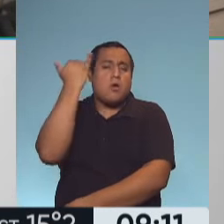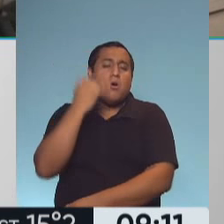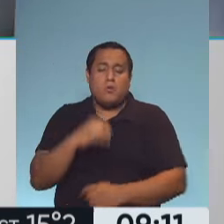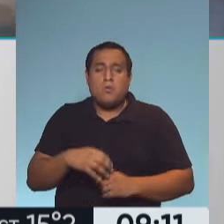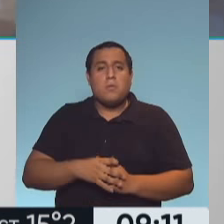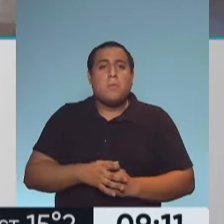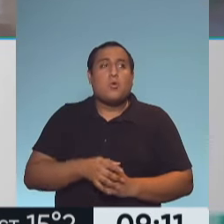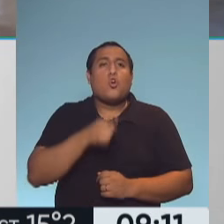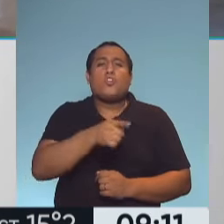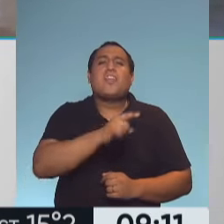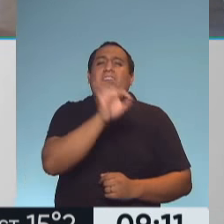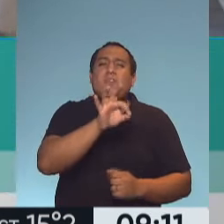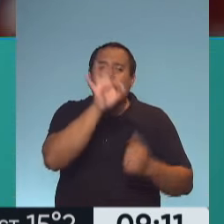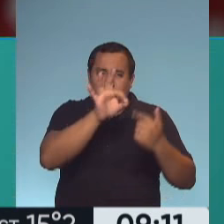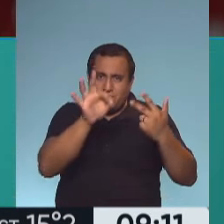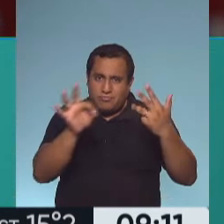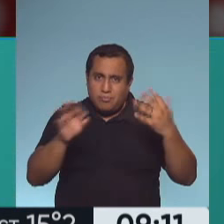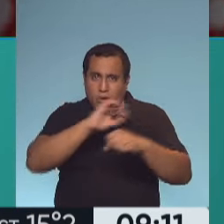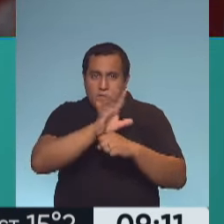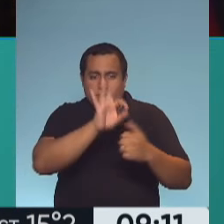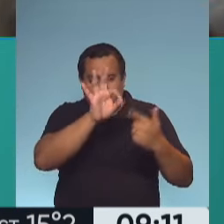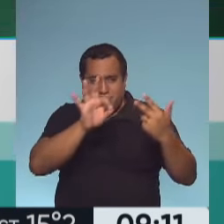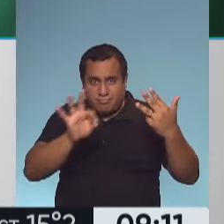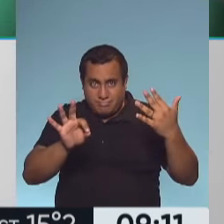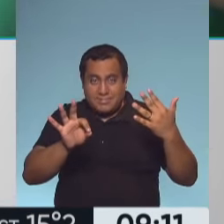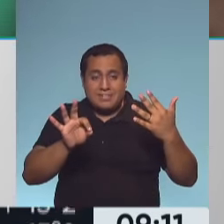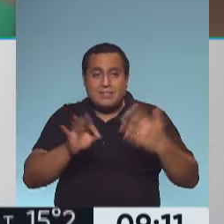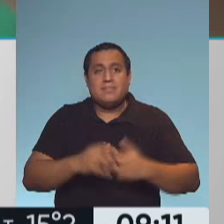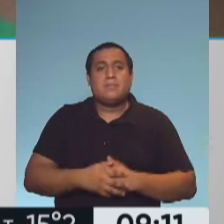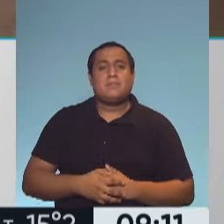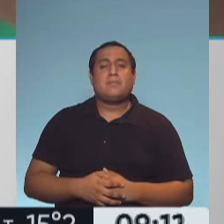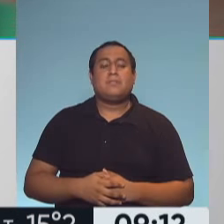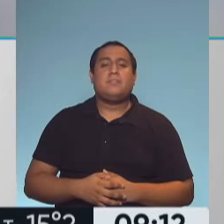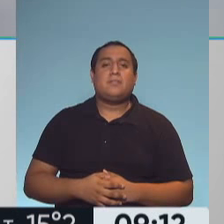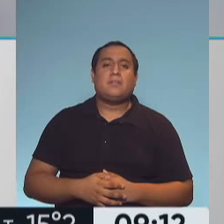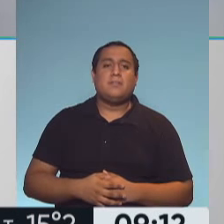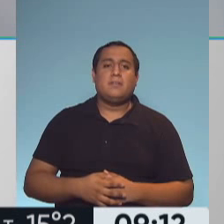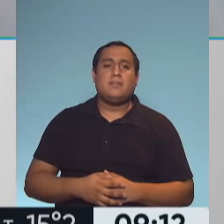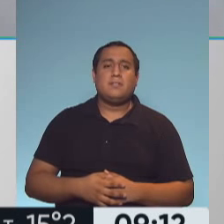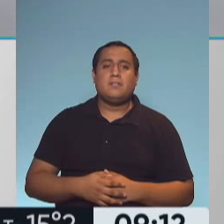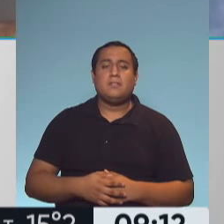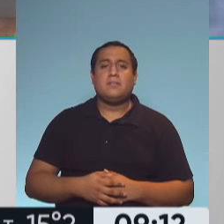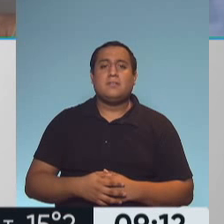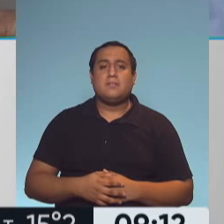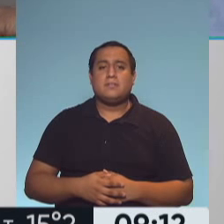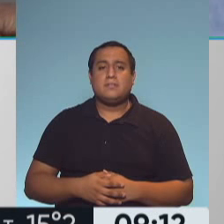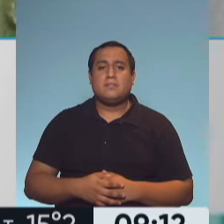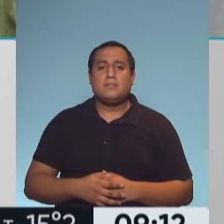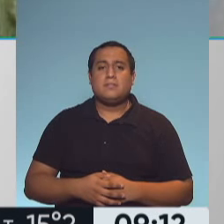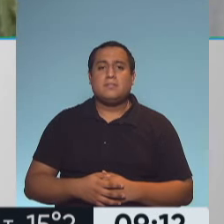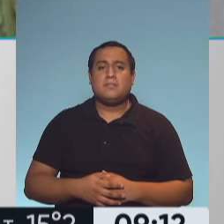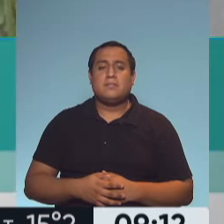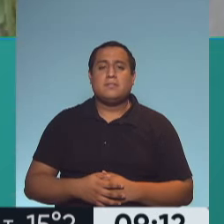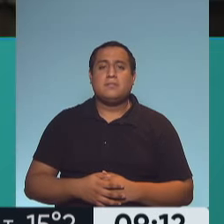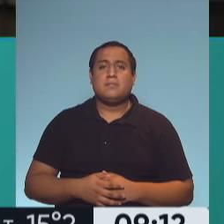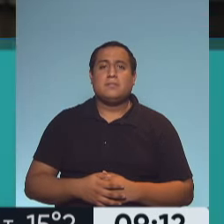variantes de preocupación que pueden tener una menor respuesta ante otro tipo de